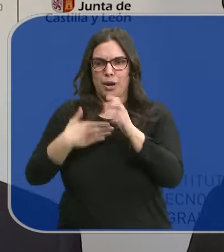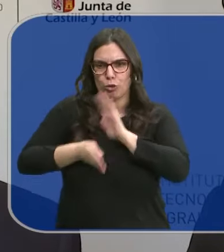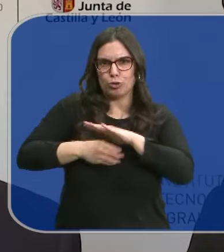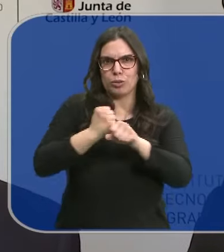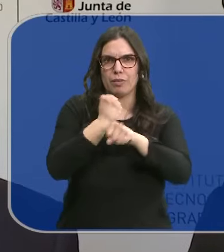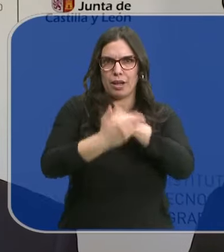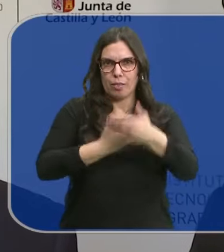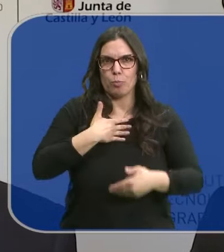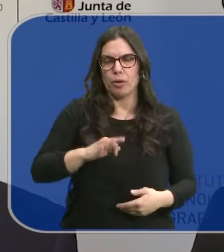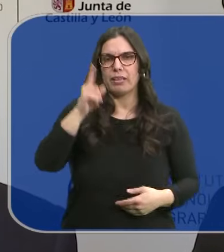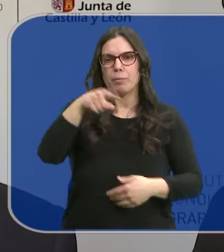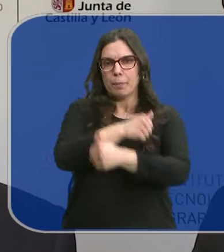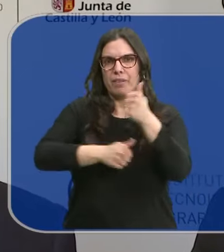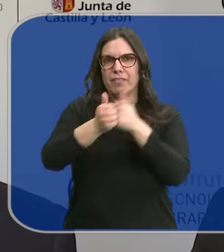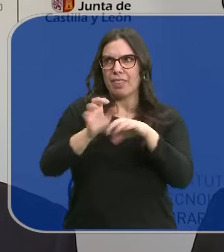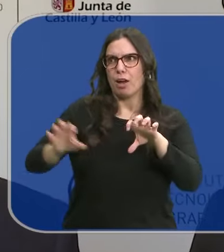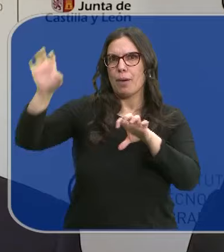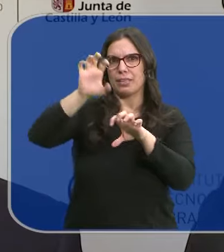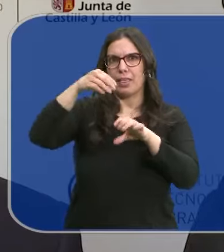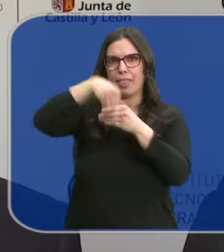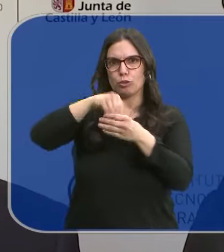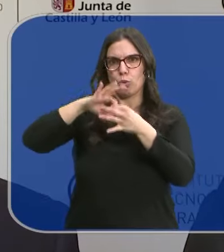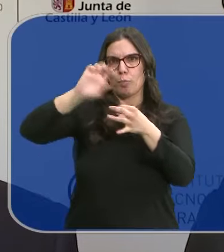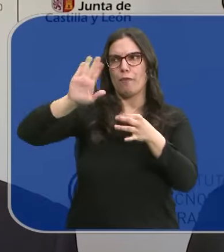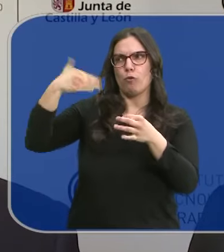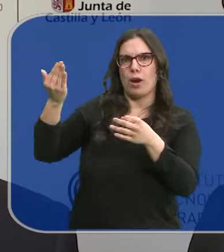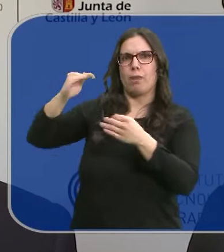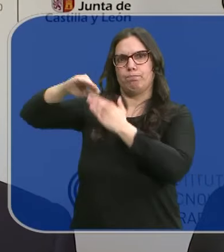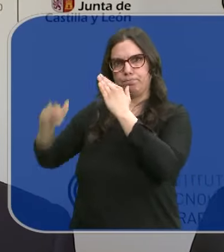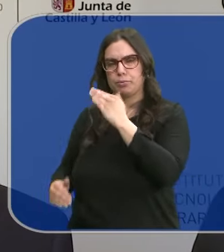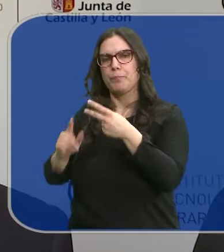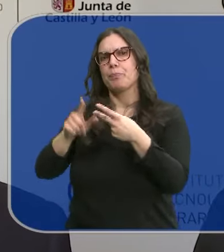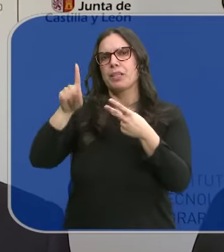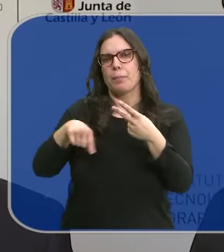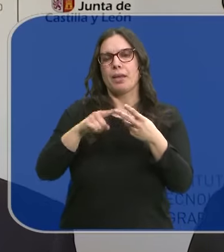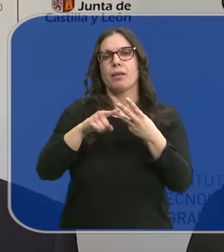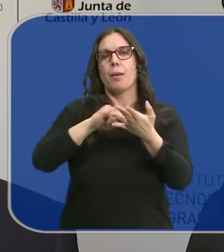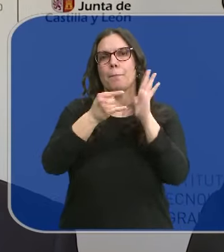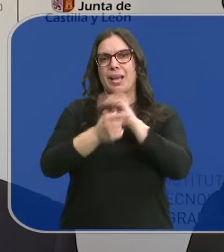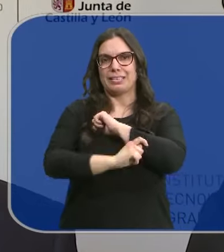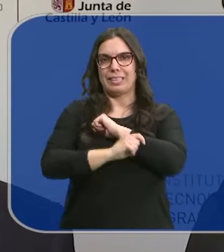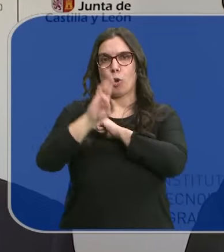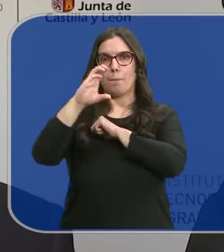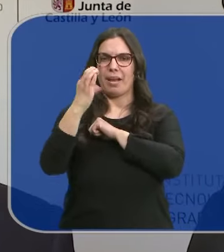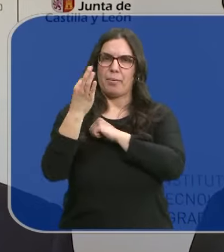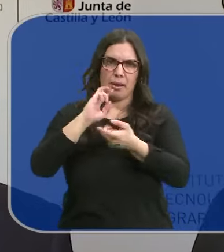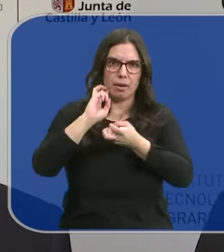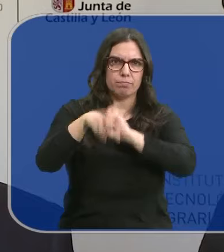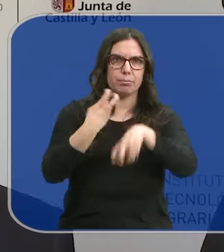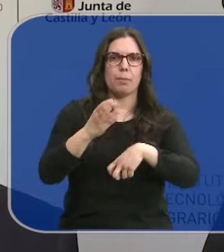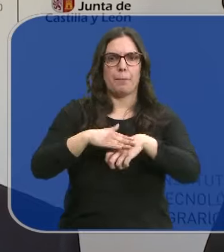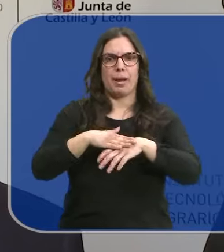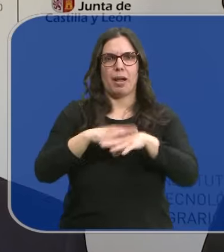Esa preferencia comunitaria frente a terceros países y un cambio un poco en la estrategia del plan estratégico de la PAC para hacer un poco